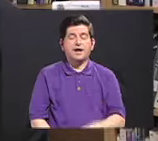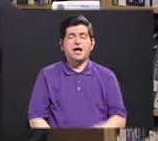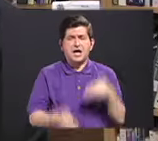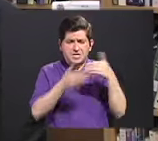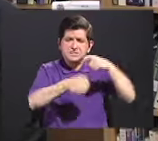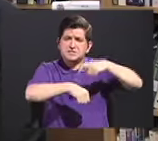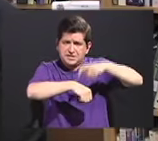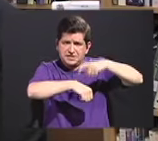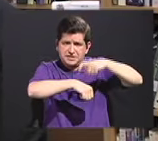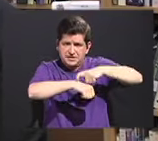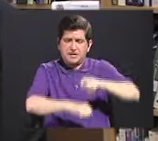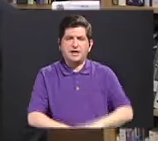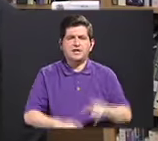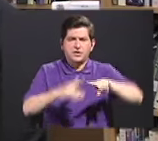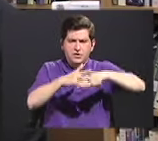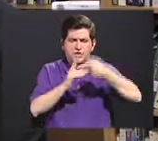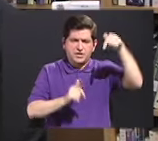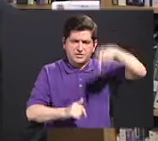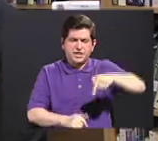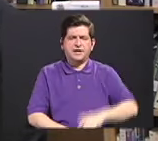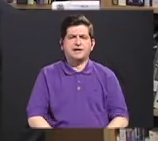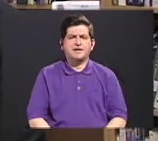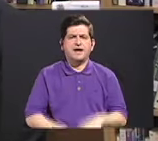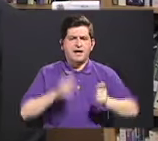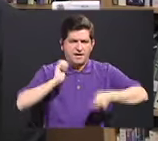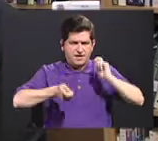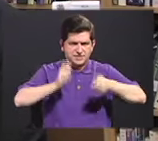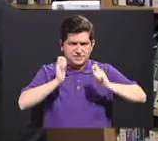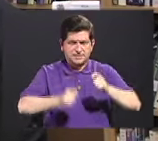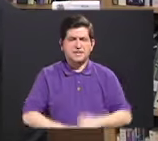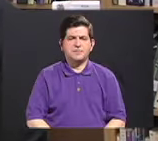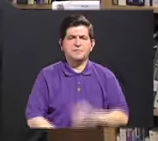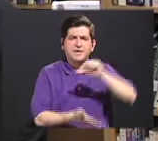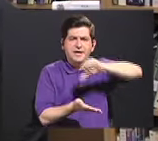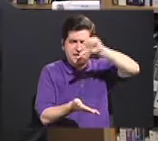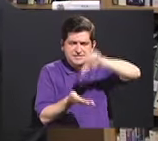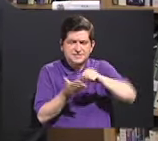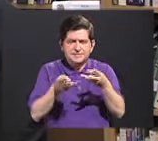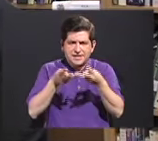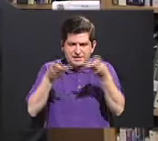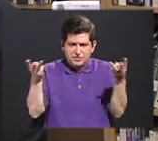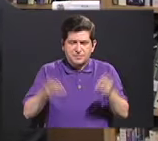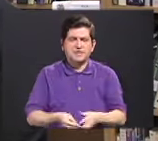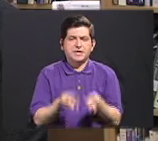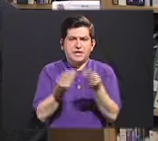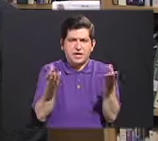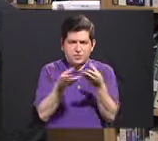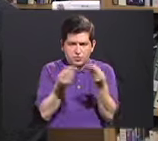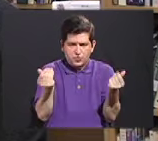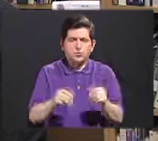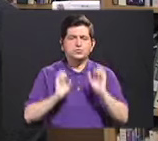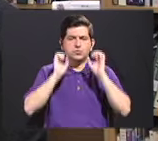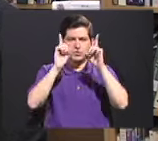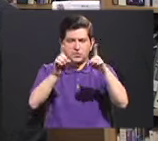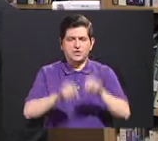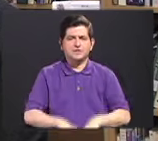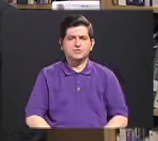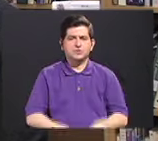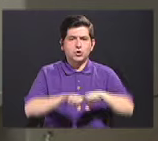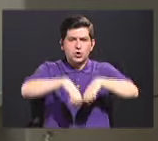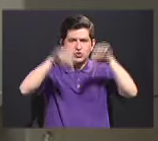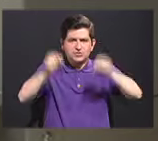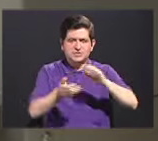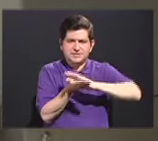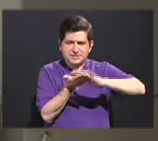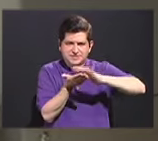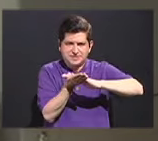CEBRA. Más recientemente se inauguró acá en el mes de septiembre un centro de material de producción, de material educativo en